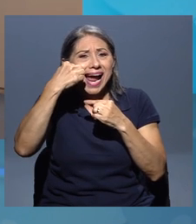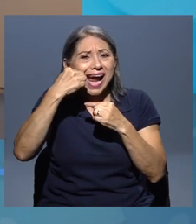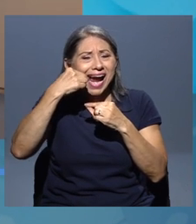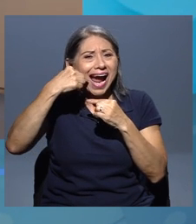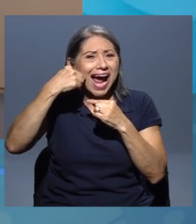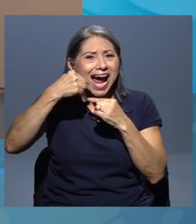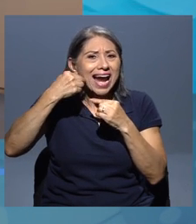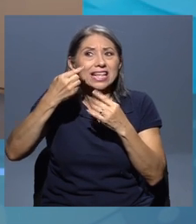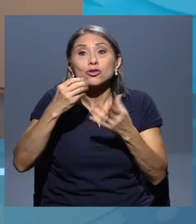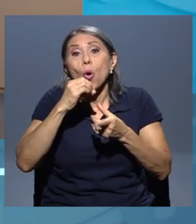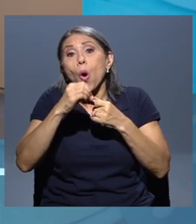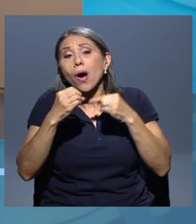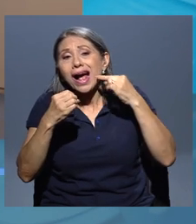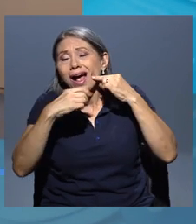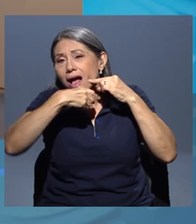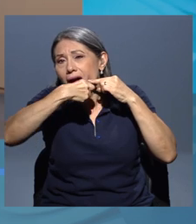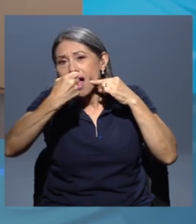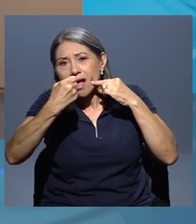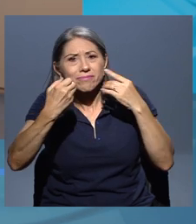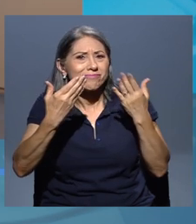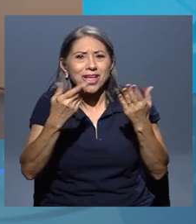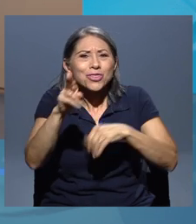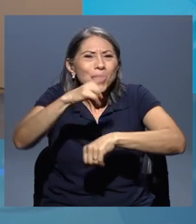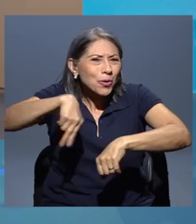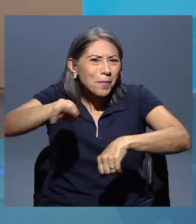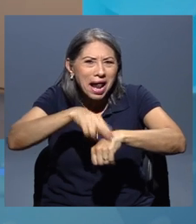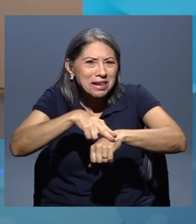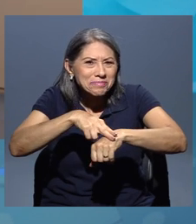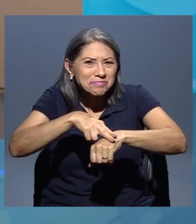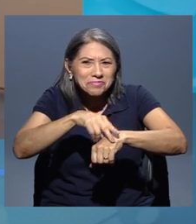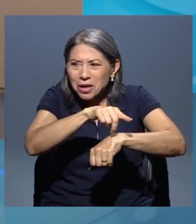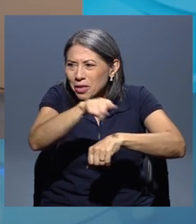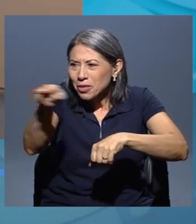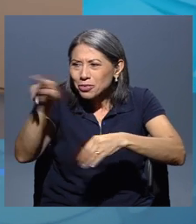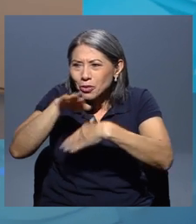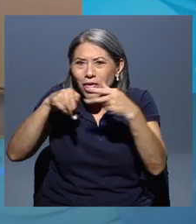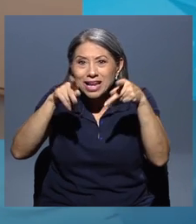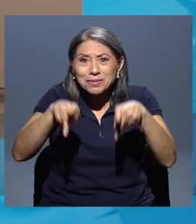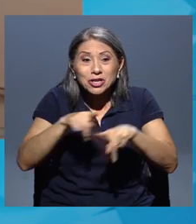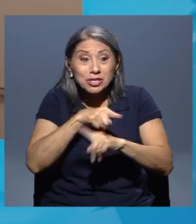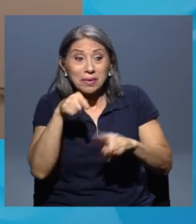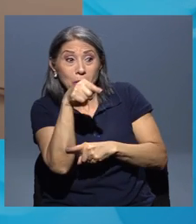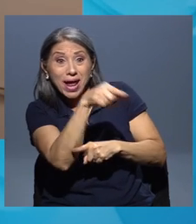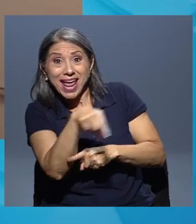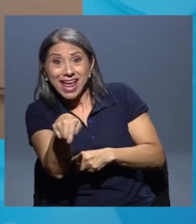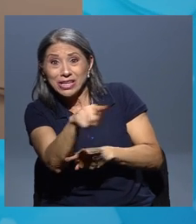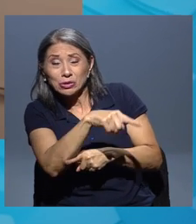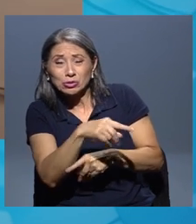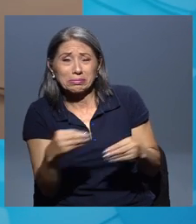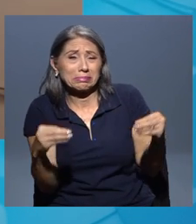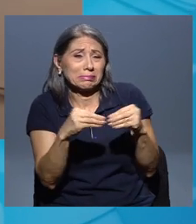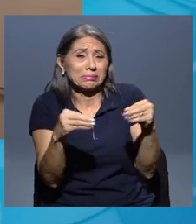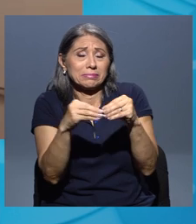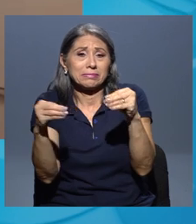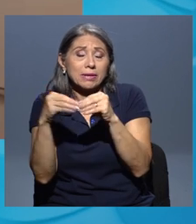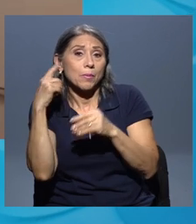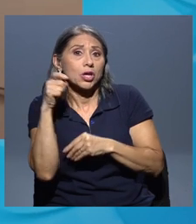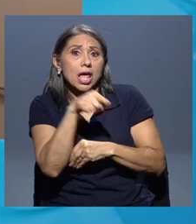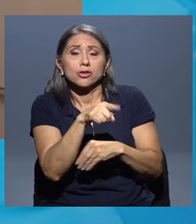lo normal de toda la población, pero exacerbado, digamos, con una población que no tiene los cuidados